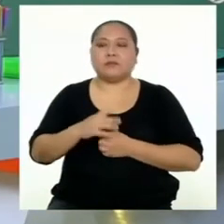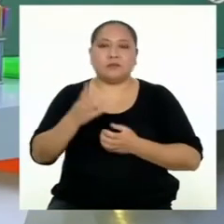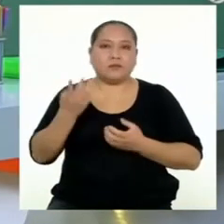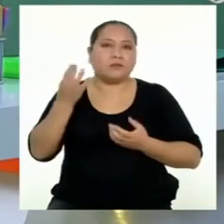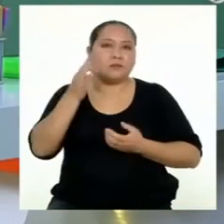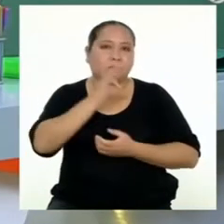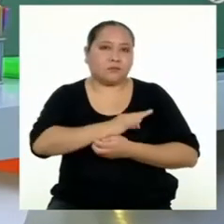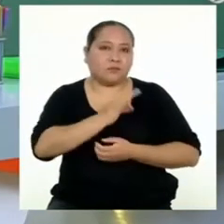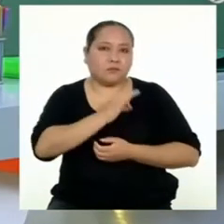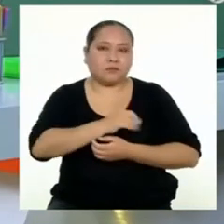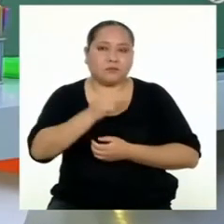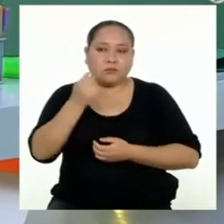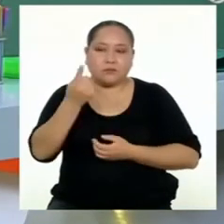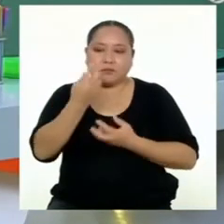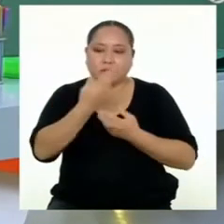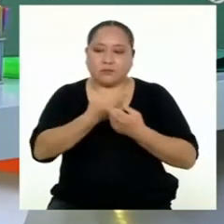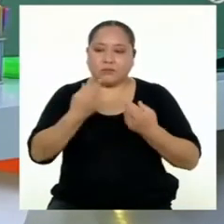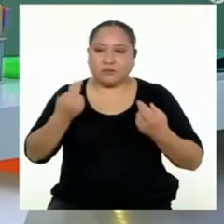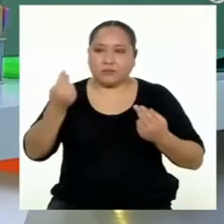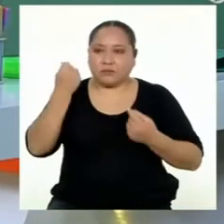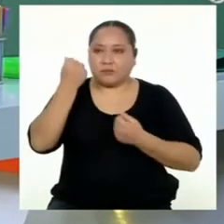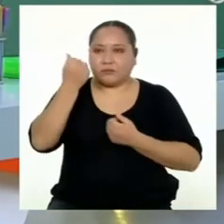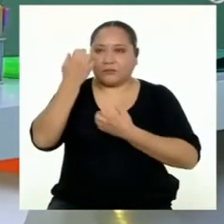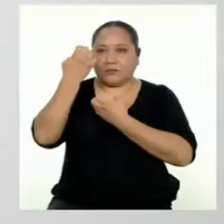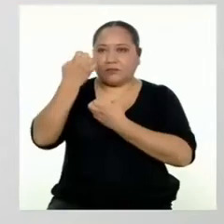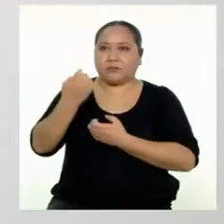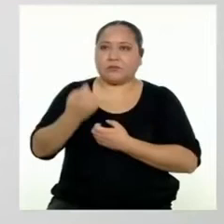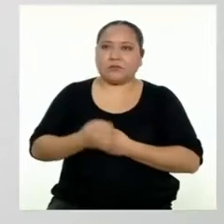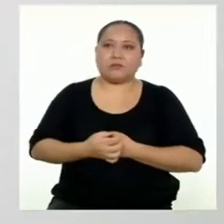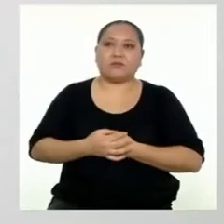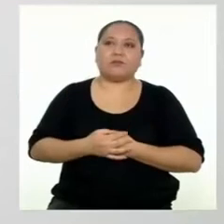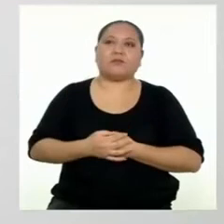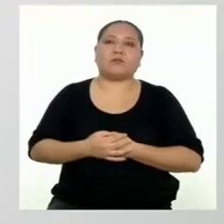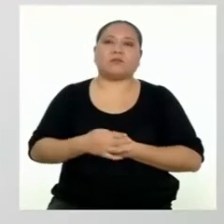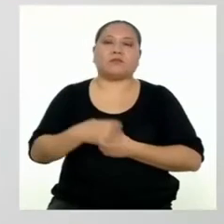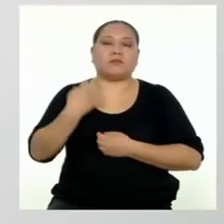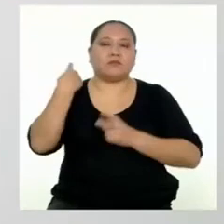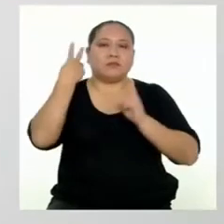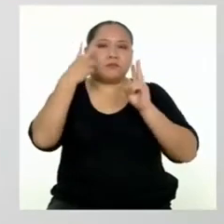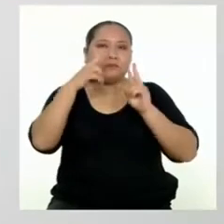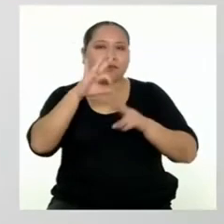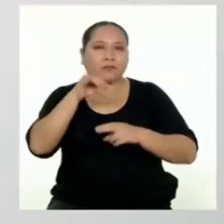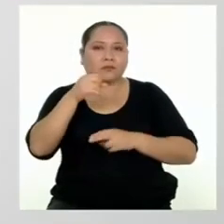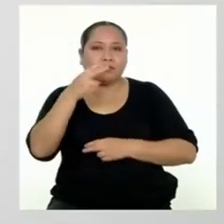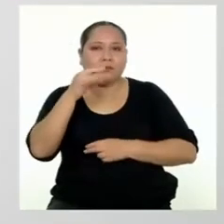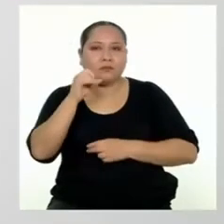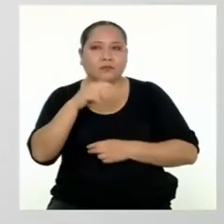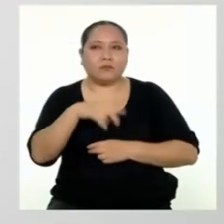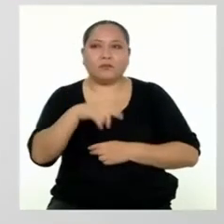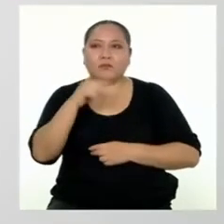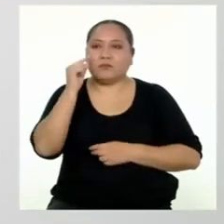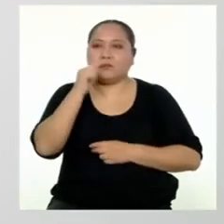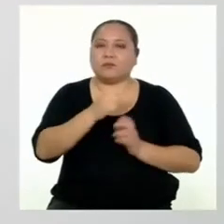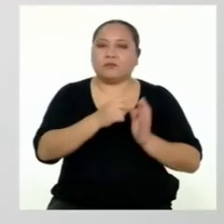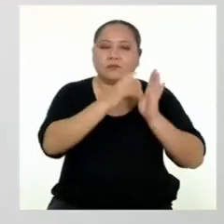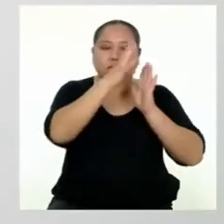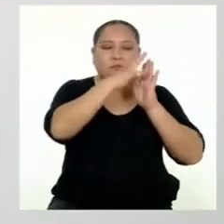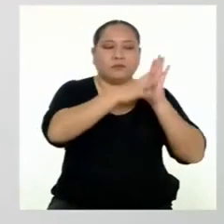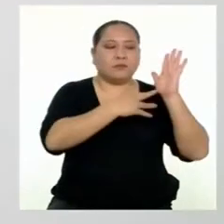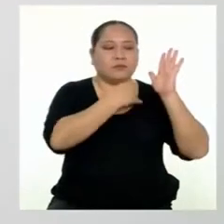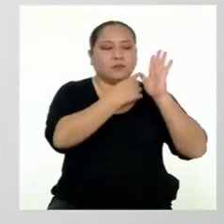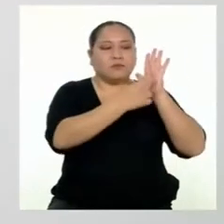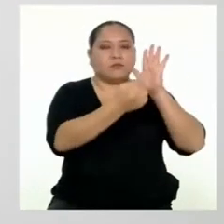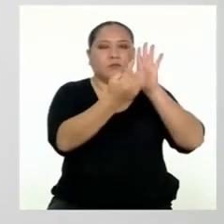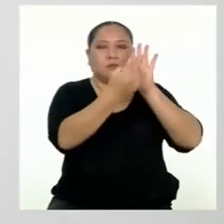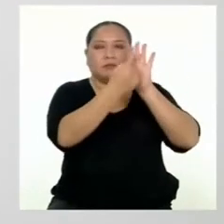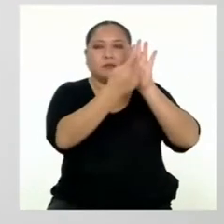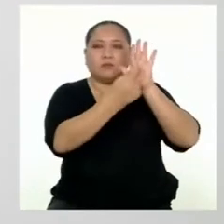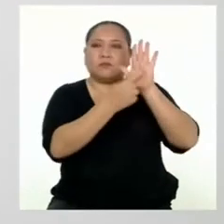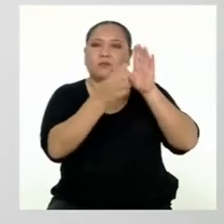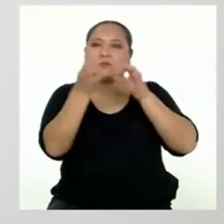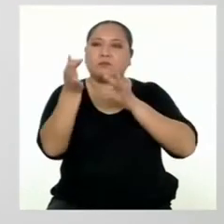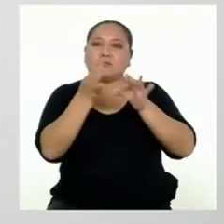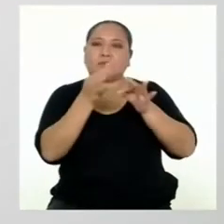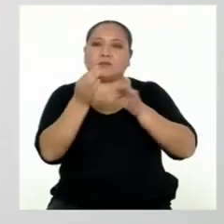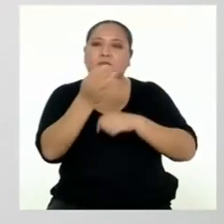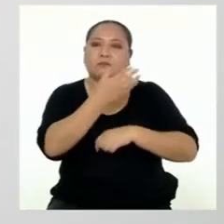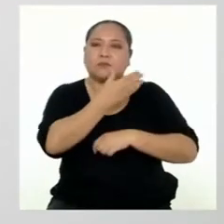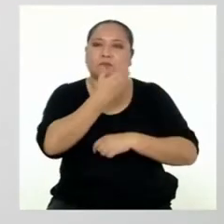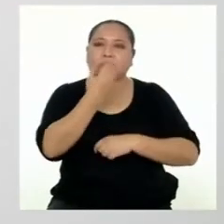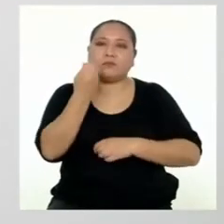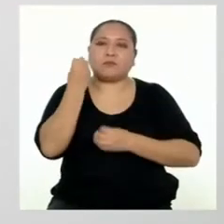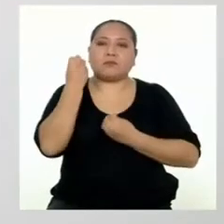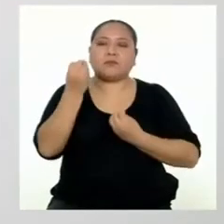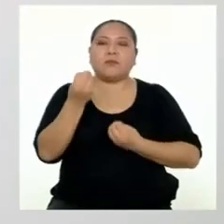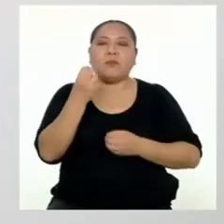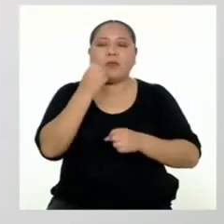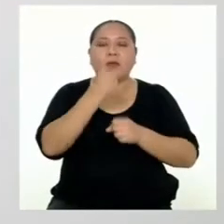mayor provecho a nuestros recursos económicos y financieros. Mira, Jonathan, aquí tengo un cuadro que explica un poco mejor